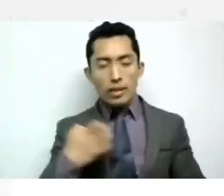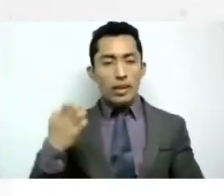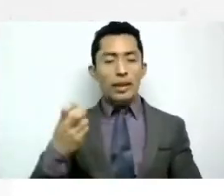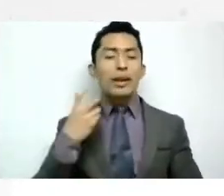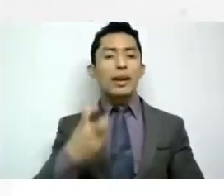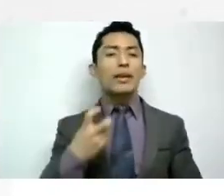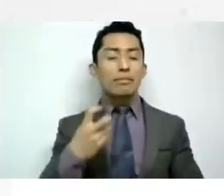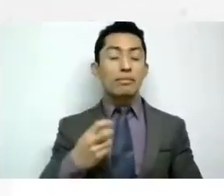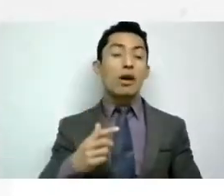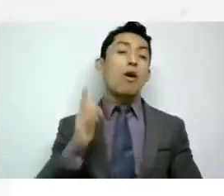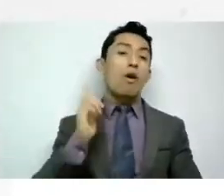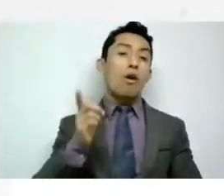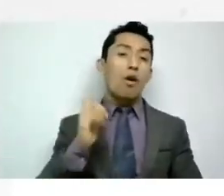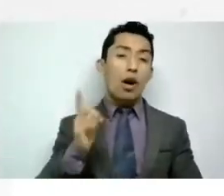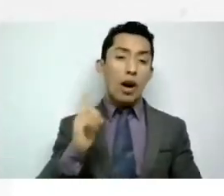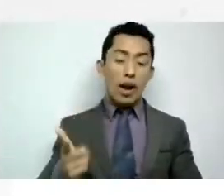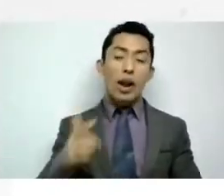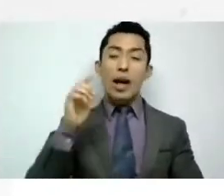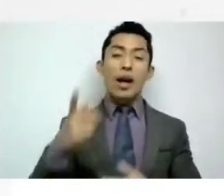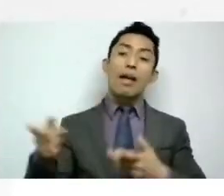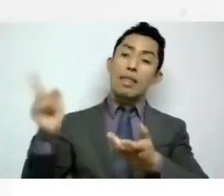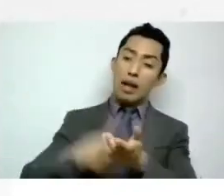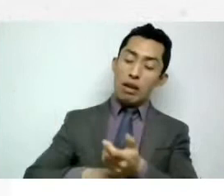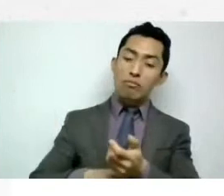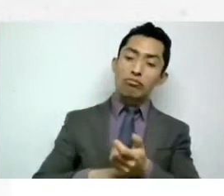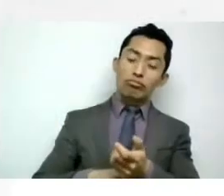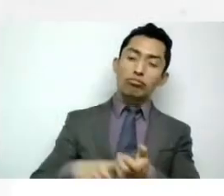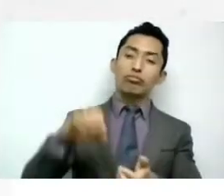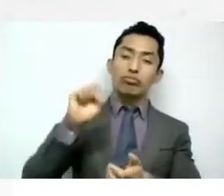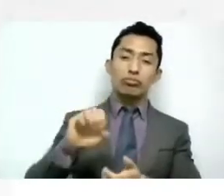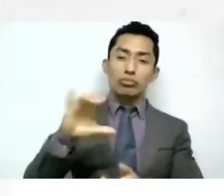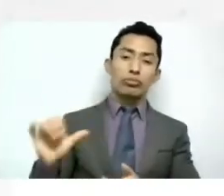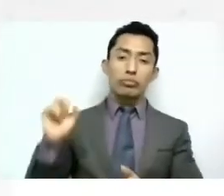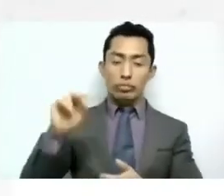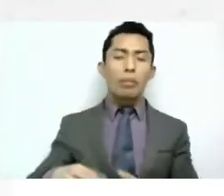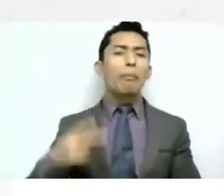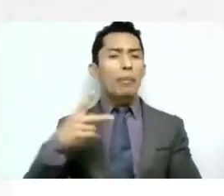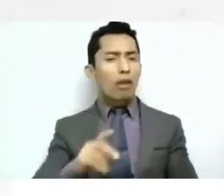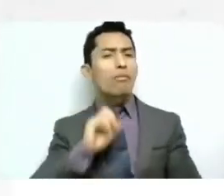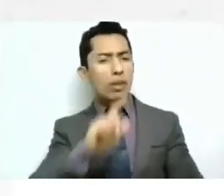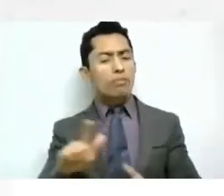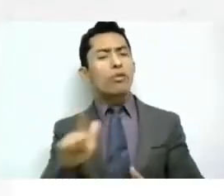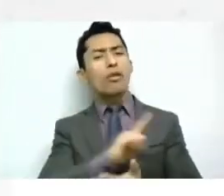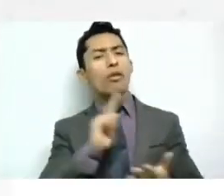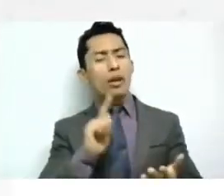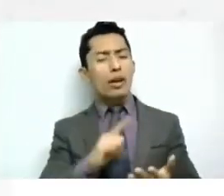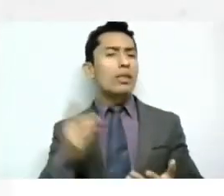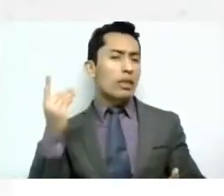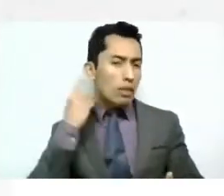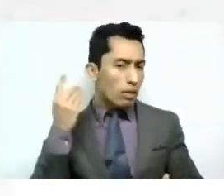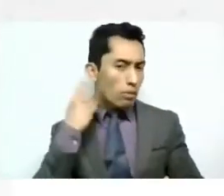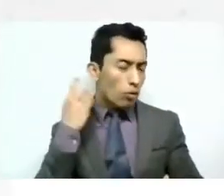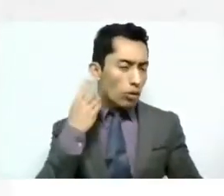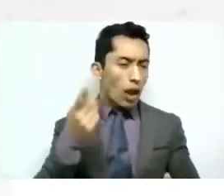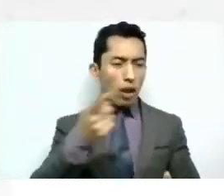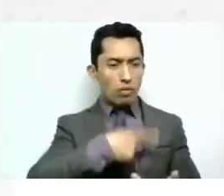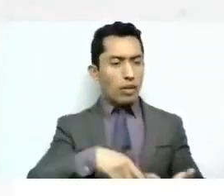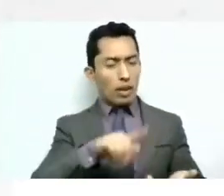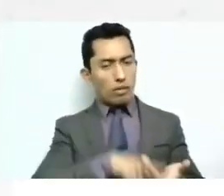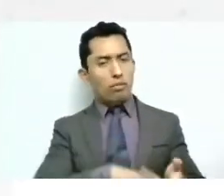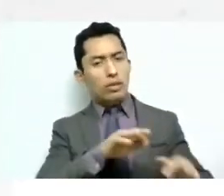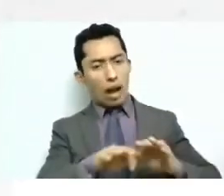ojalá desde la Suprema Corte aunque lo ideal es que los legisladores los que tienen esta forma de poder